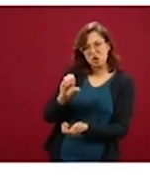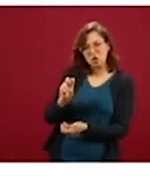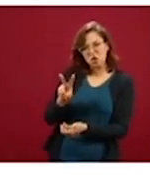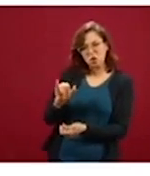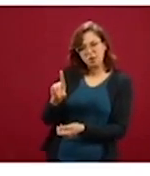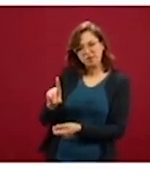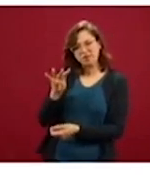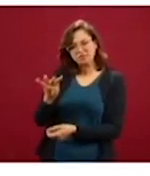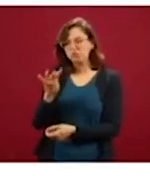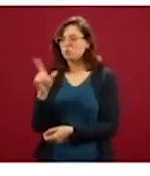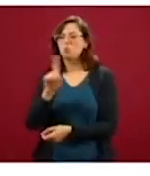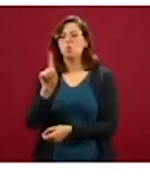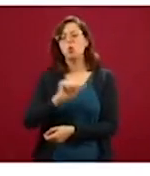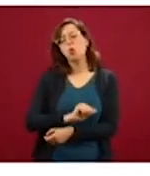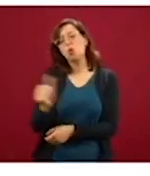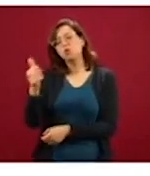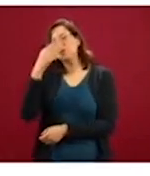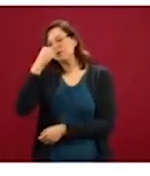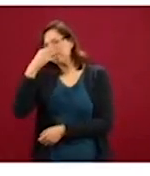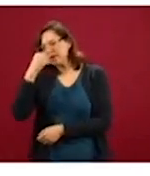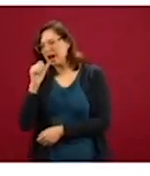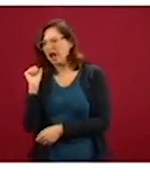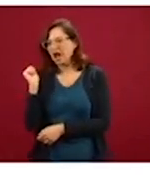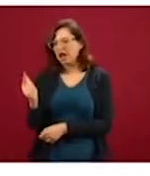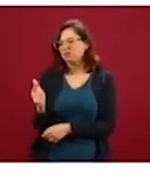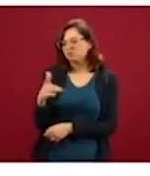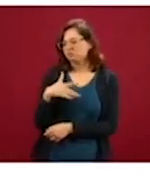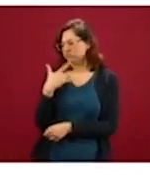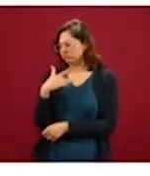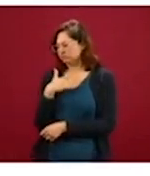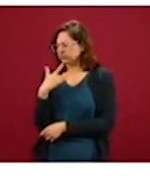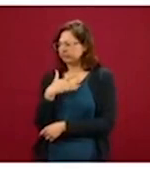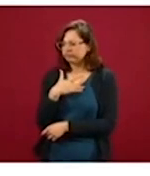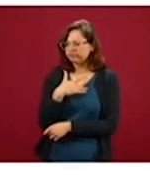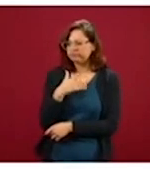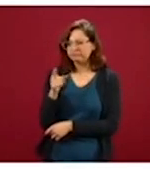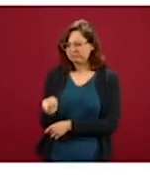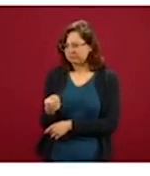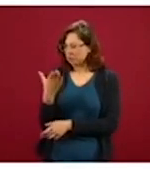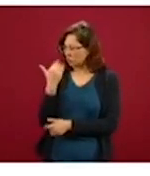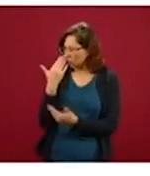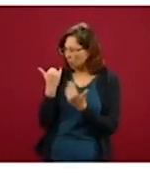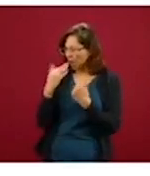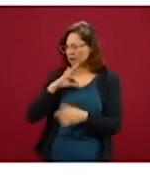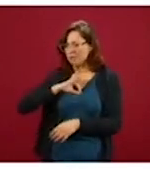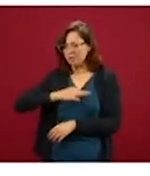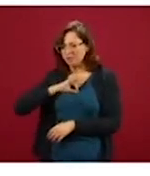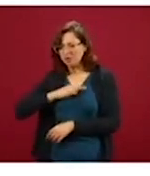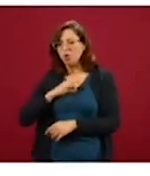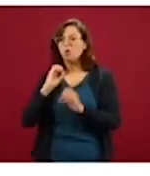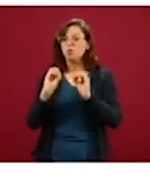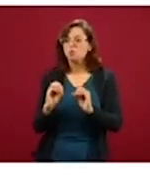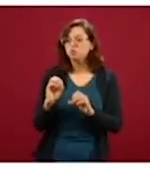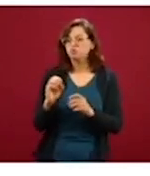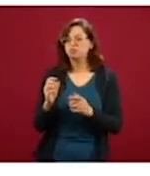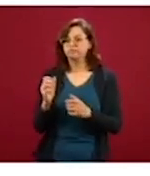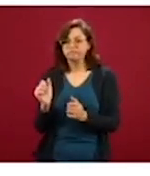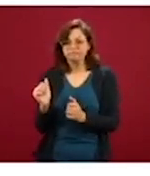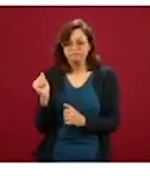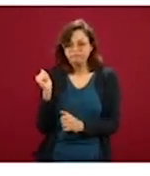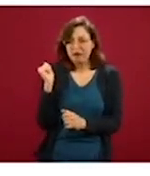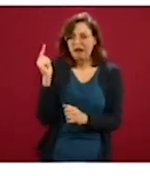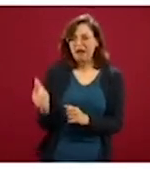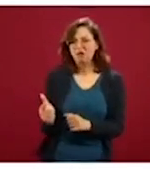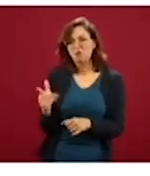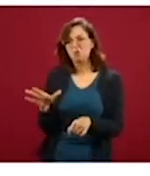respiratorias, cuando no se encuentra una causa de virus o de algún otro agente infeccioso que explique